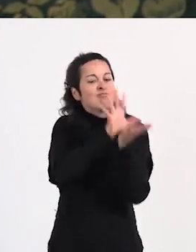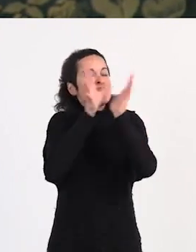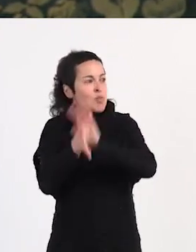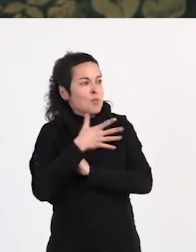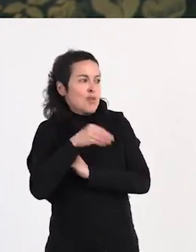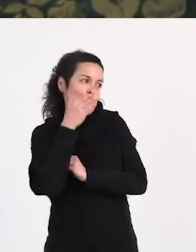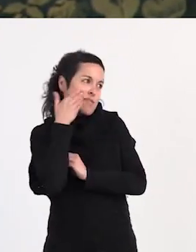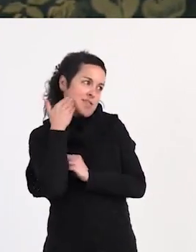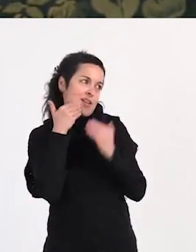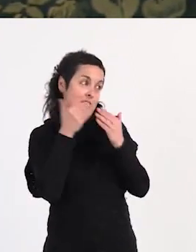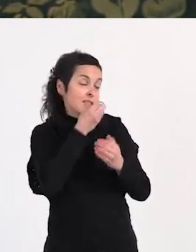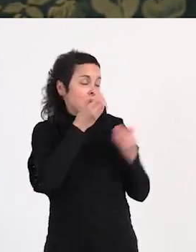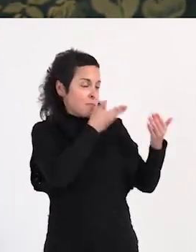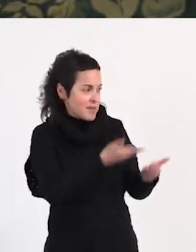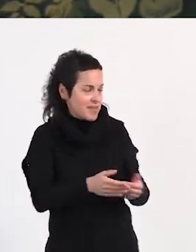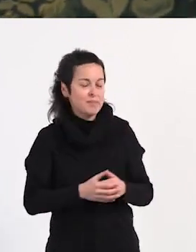Bienvenida, Paula.